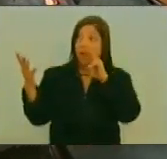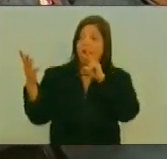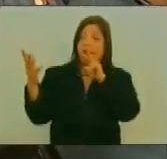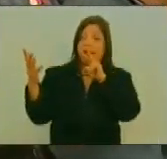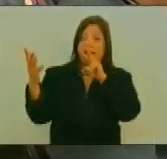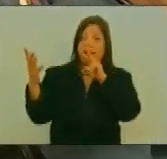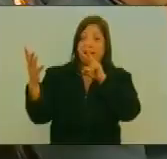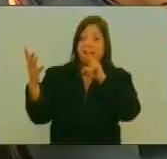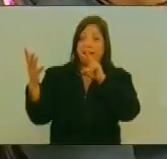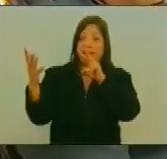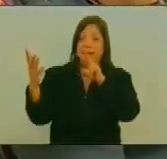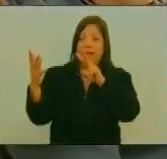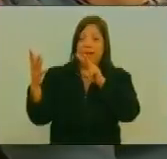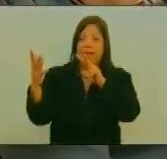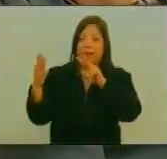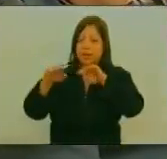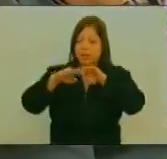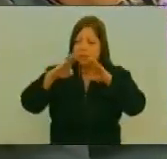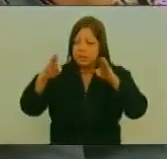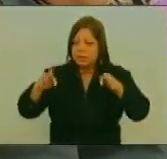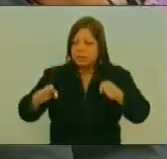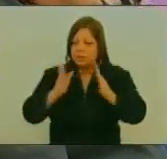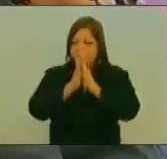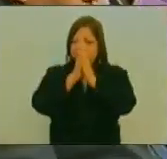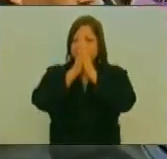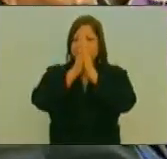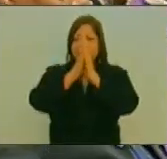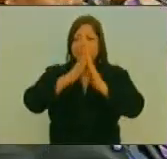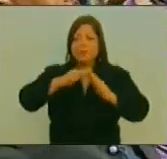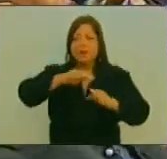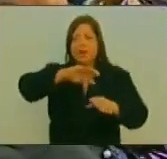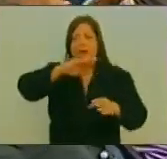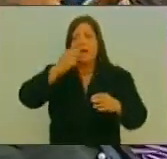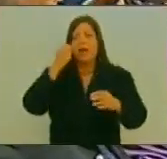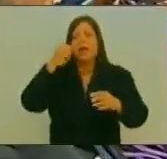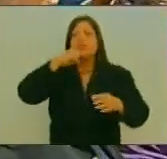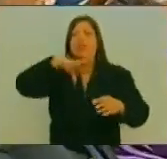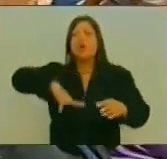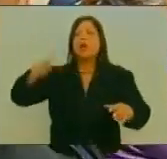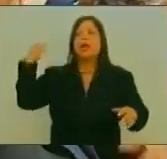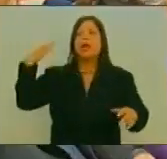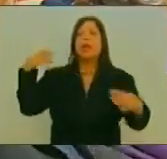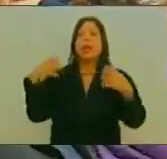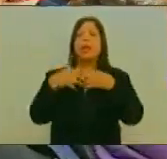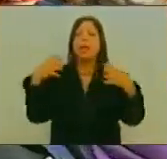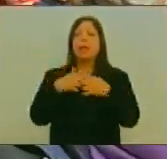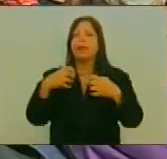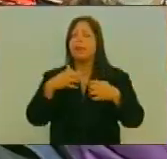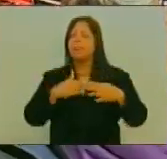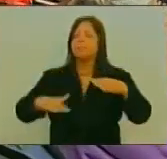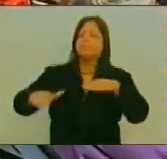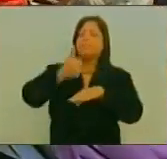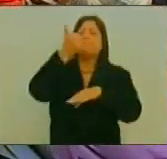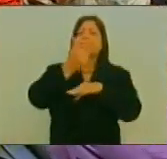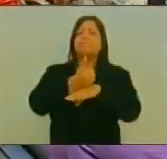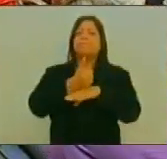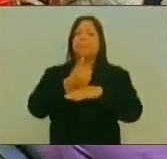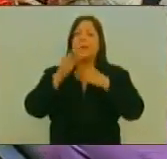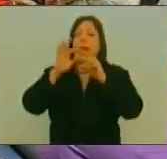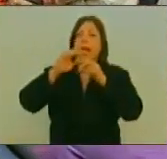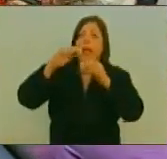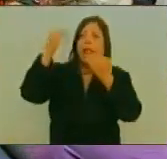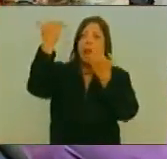Los santuarios Superan Tus historias De guerra Y el límite